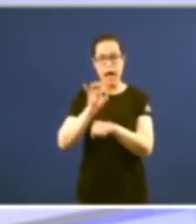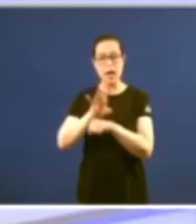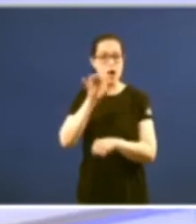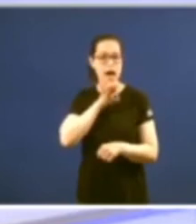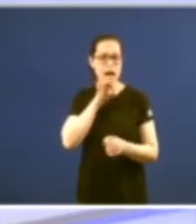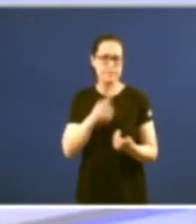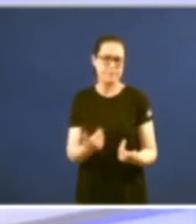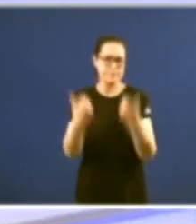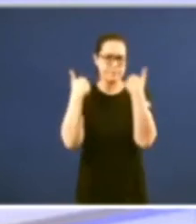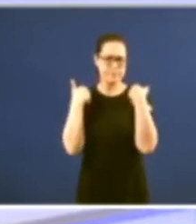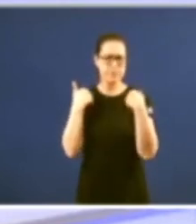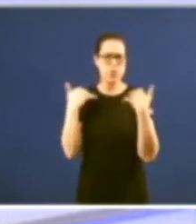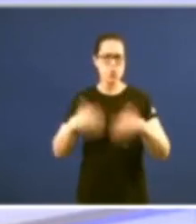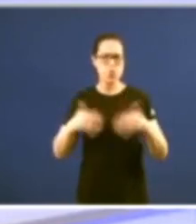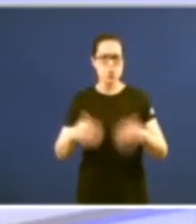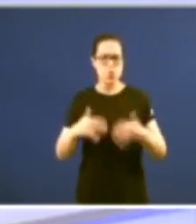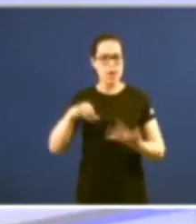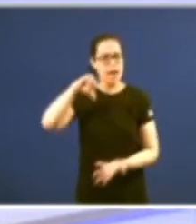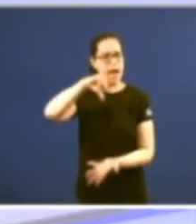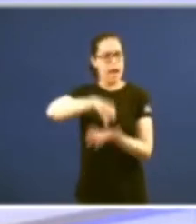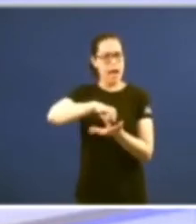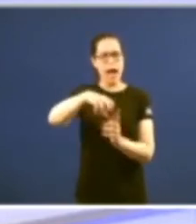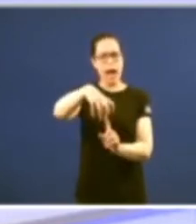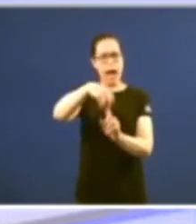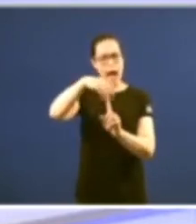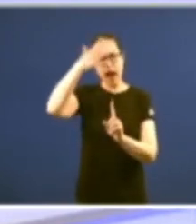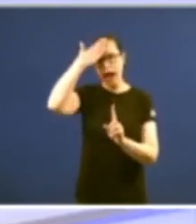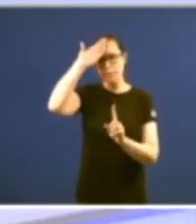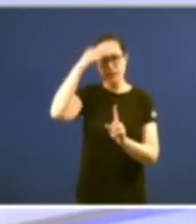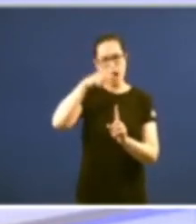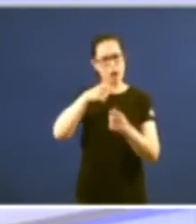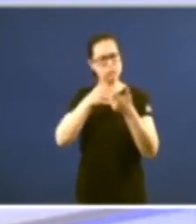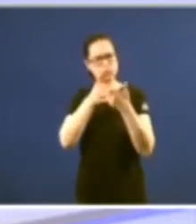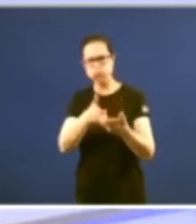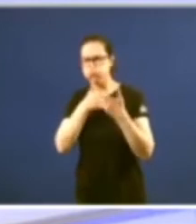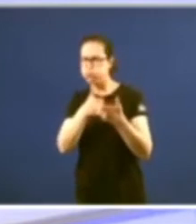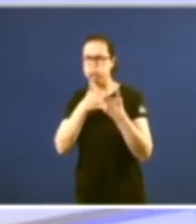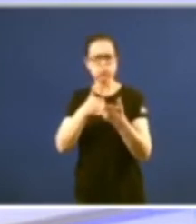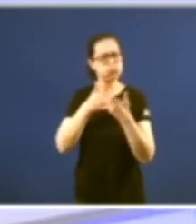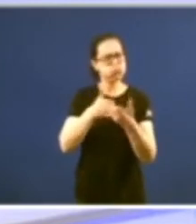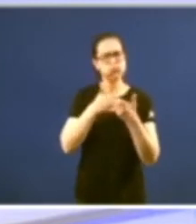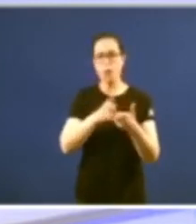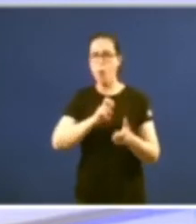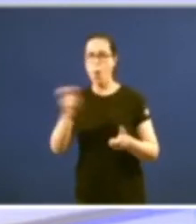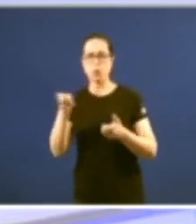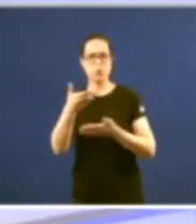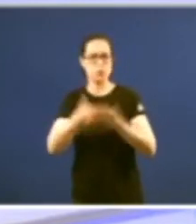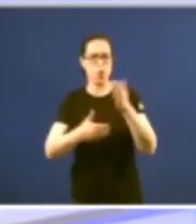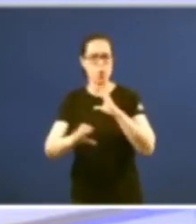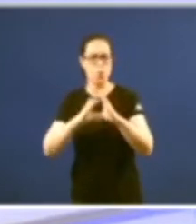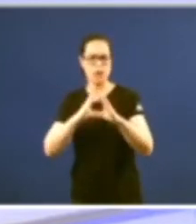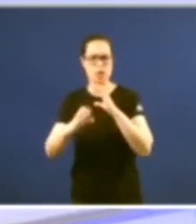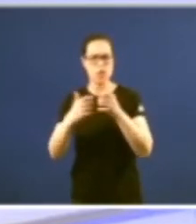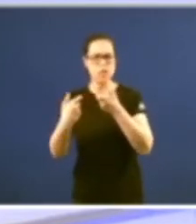tarefa de defender a capitalidade defendela a morte fronte a outro máis poderoso medio de comunicación e